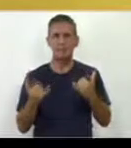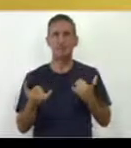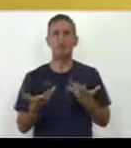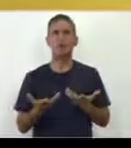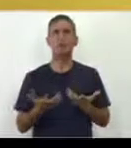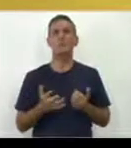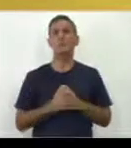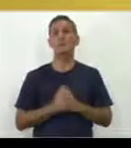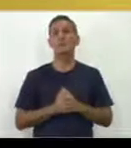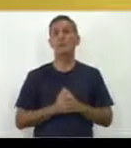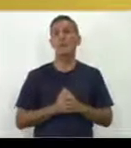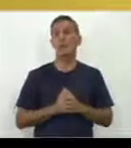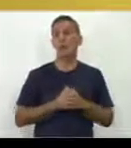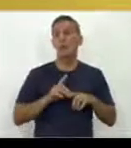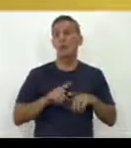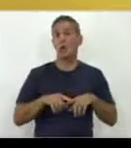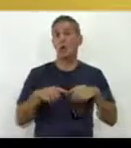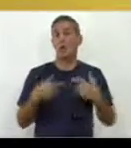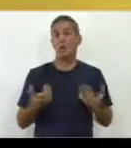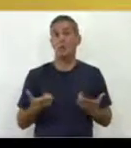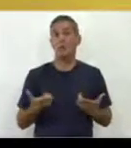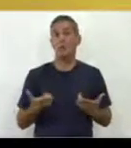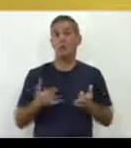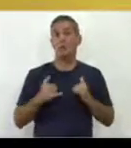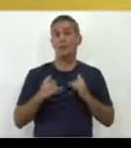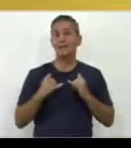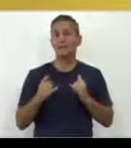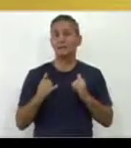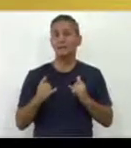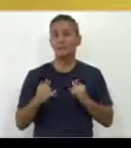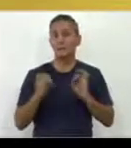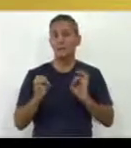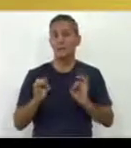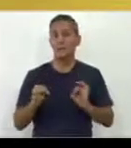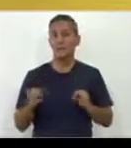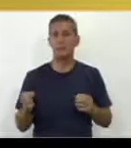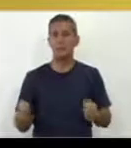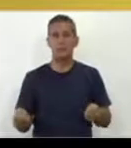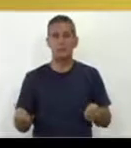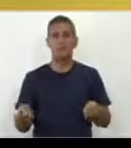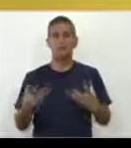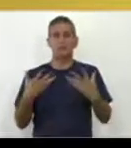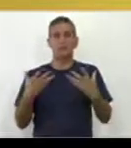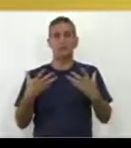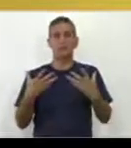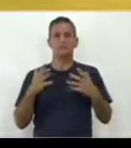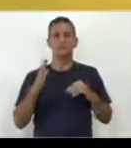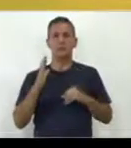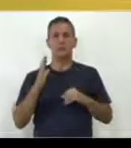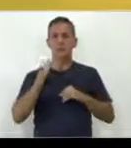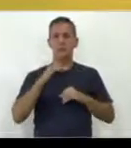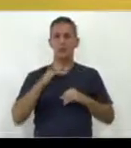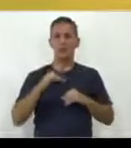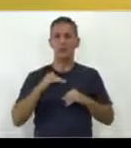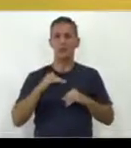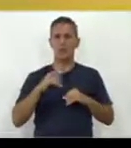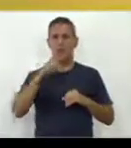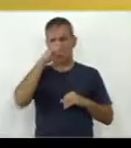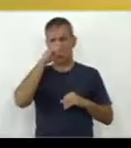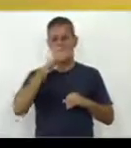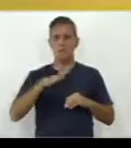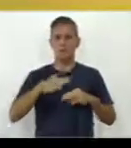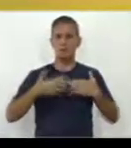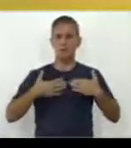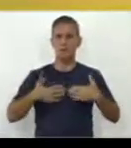a sorprender, porque entonces puede adelantarse a lo que va a ocurrir, porque se percata de nuevos detalles que inicialmente no vio.